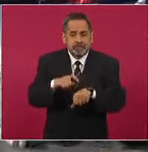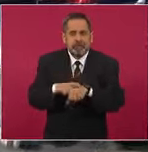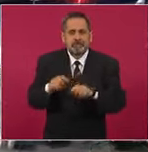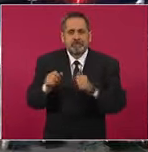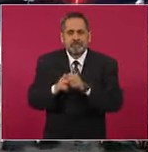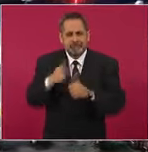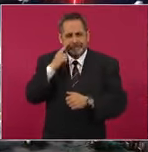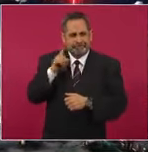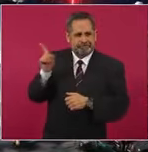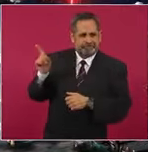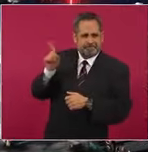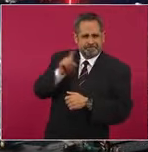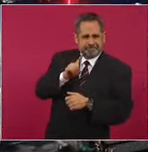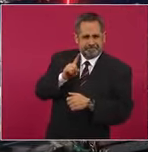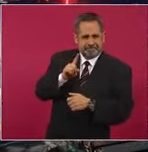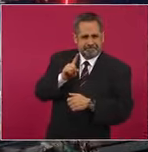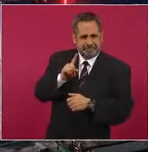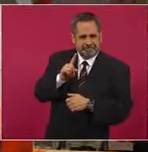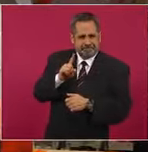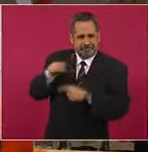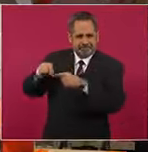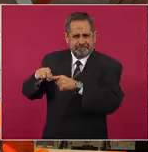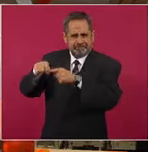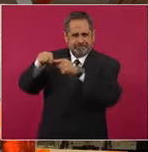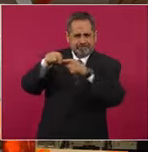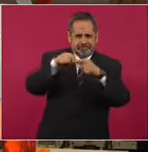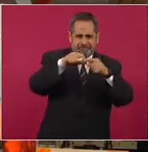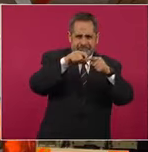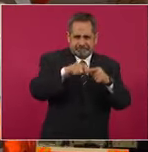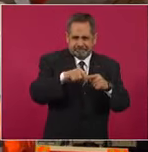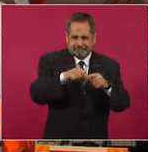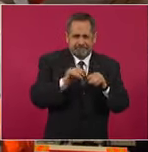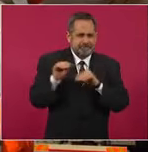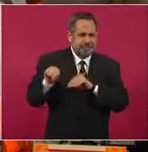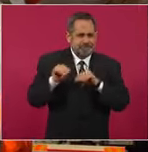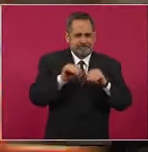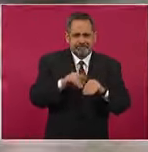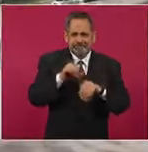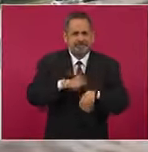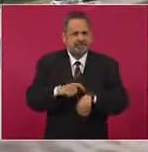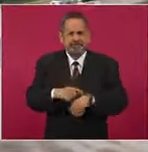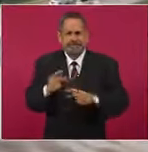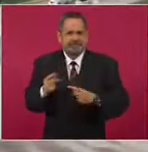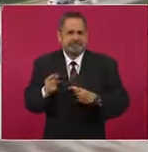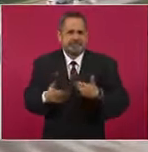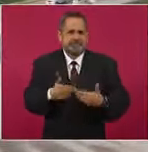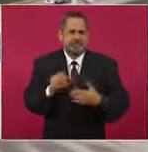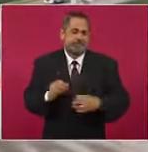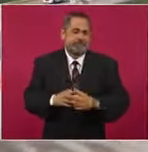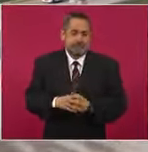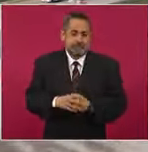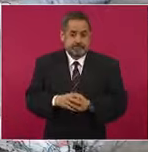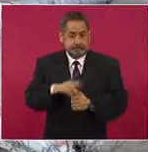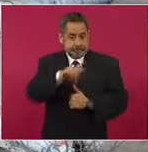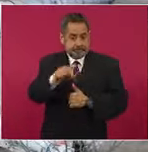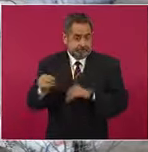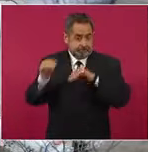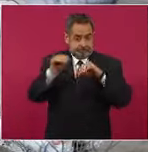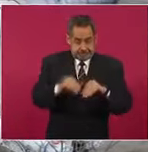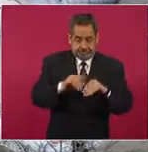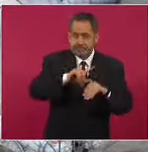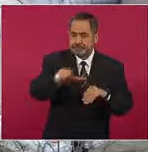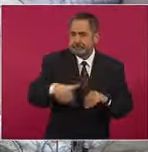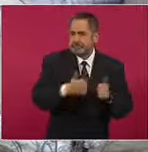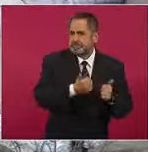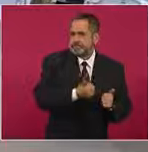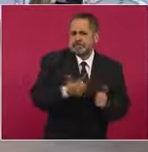UHL Fortune, utilizando ambos muelles del puerto para optimizar tiempos de operación. Los equipos descargados fueron trasladados a las distintas